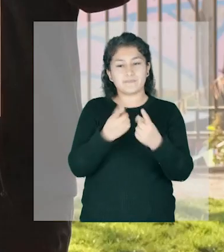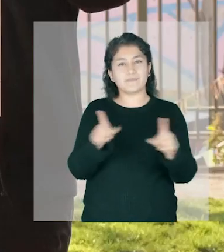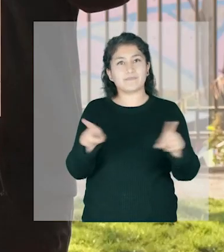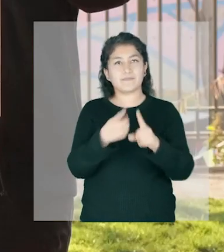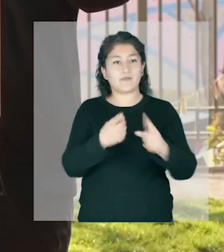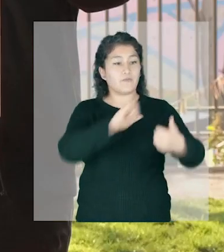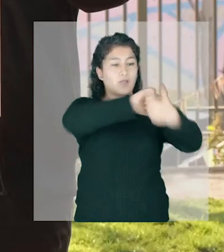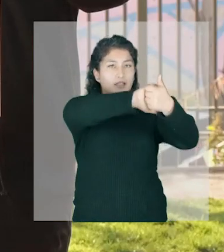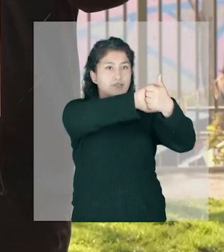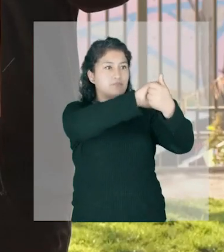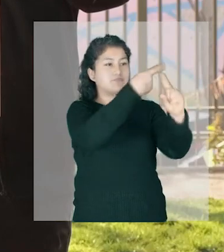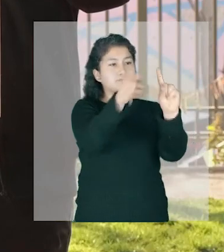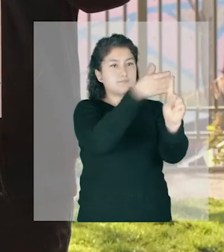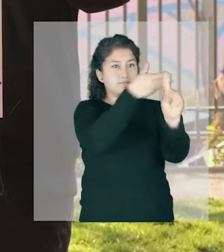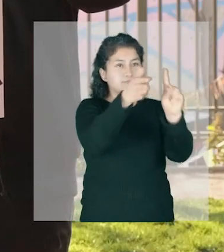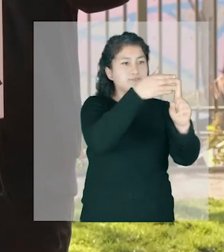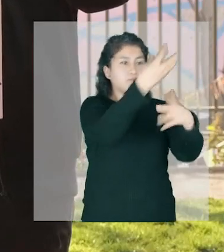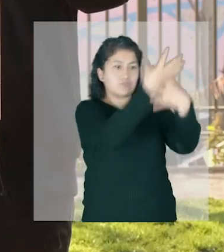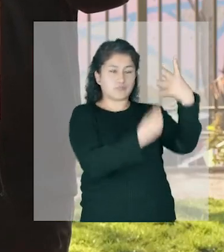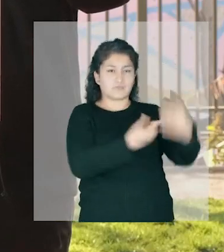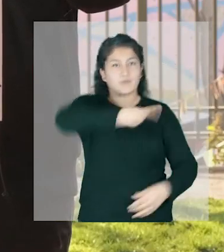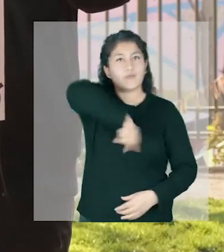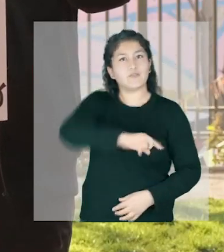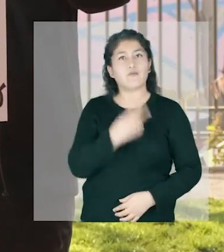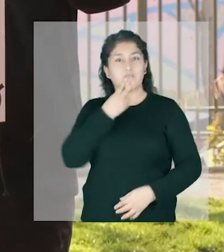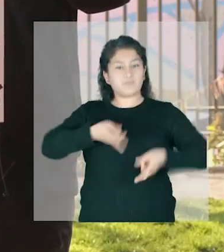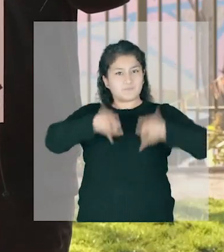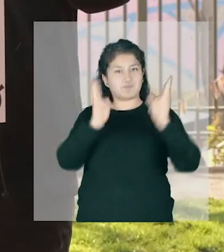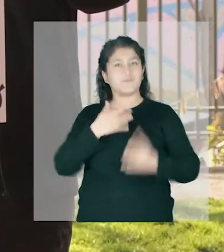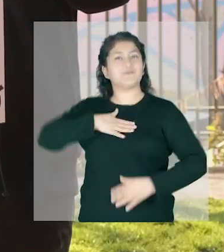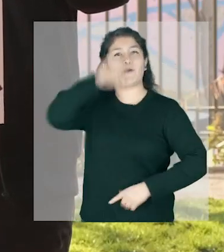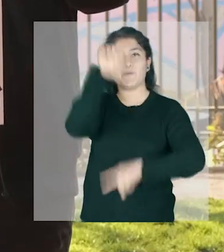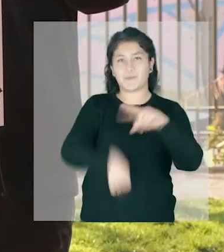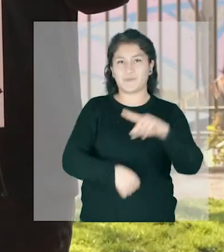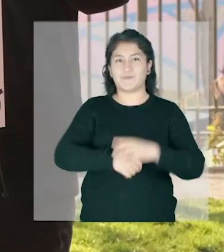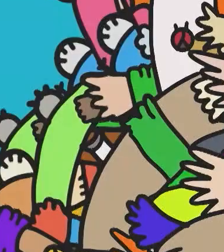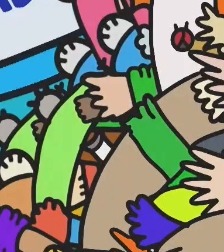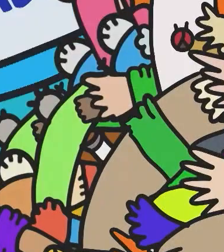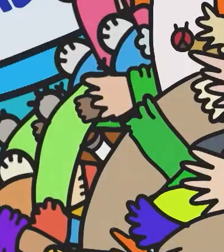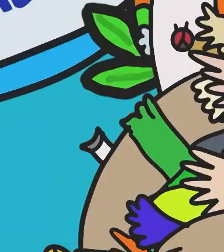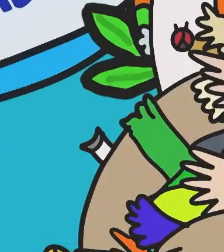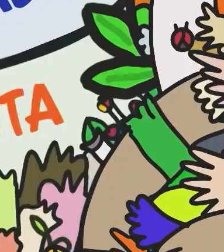Por nuestro derecho a una vida libre de violencia de género, yo apruebo.